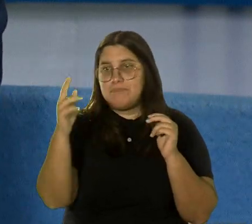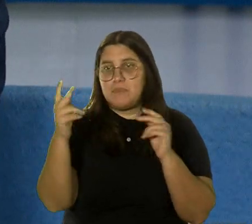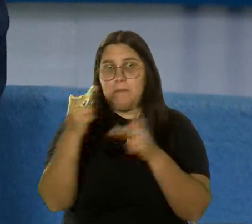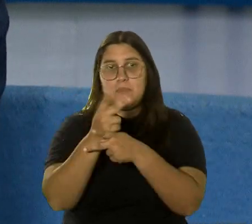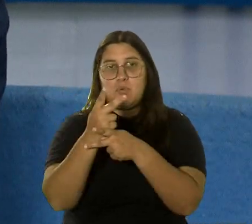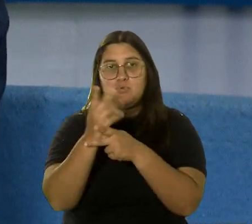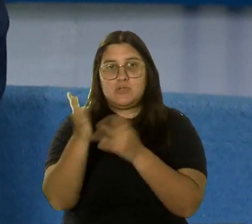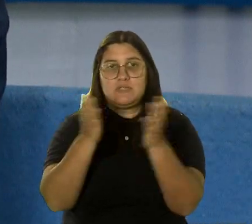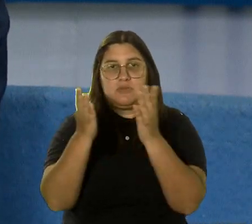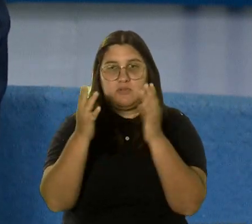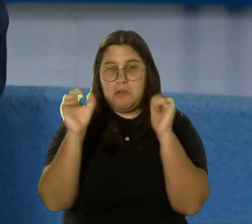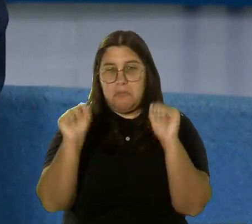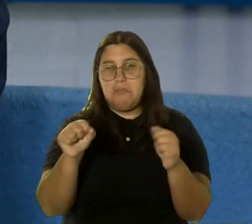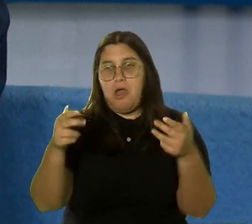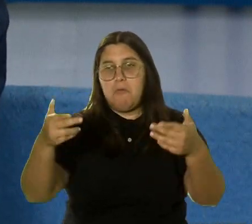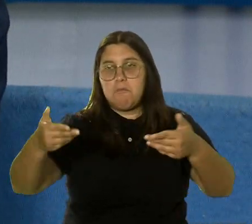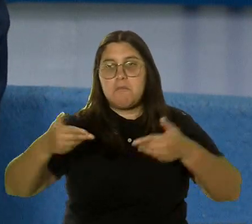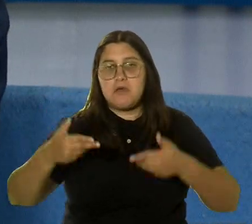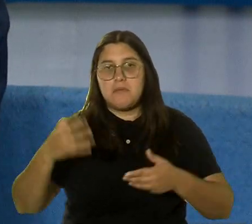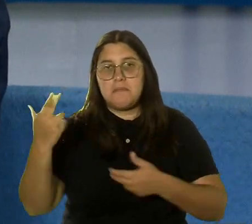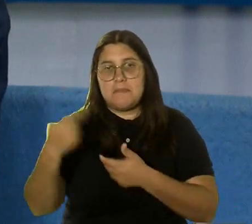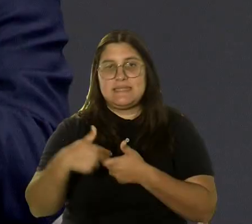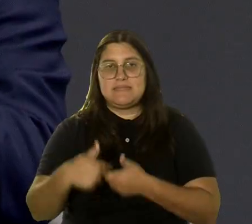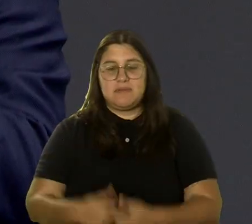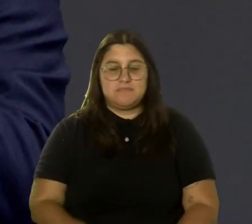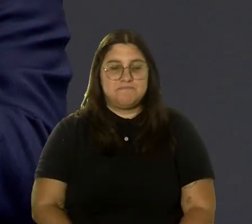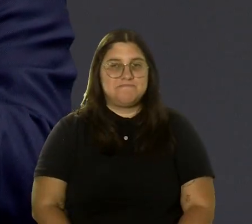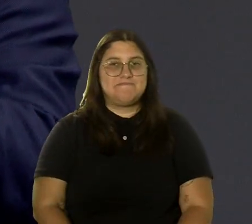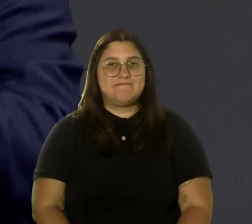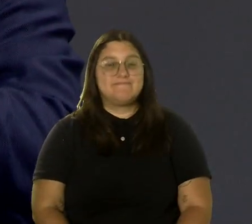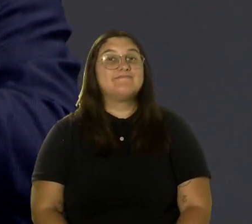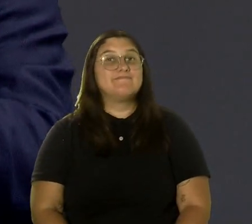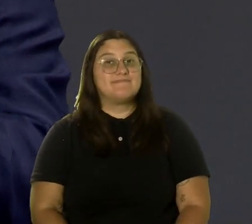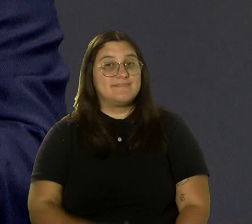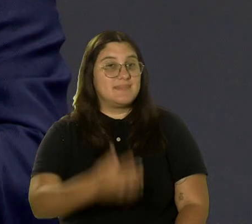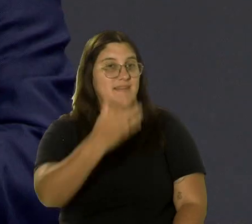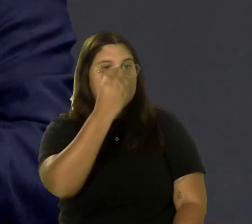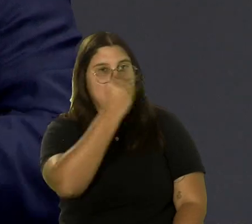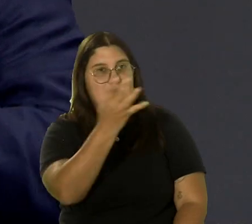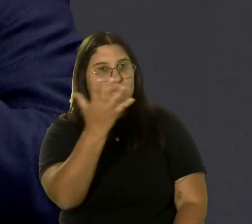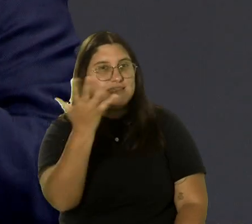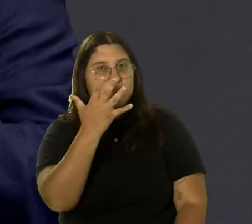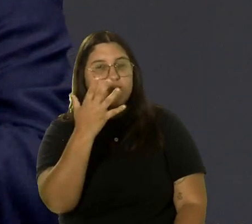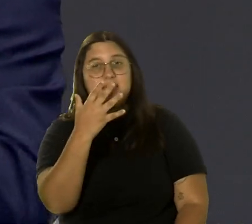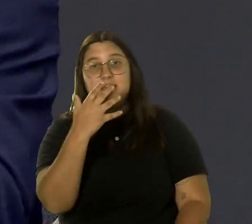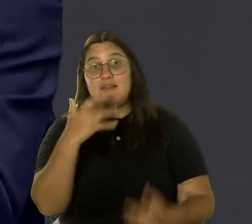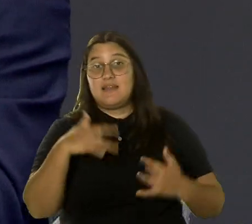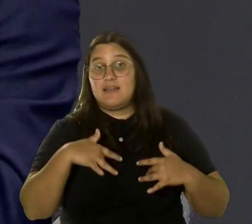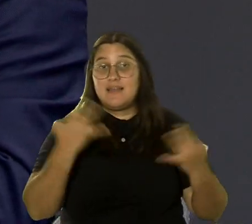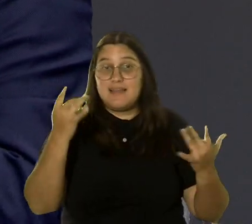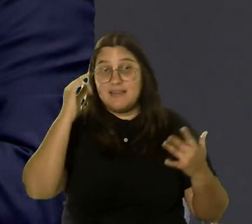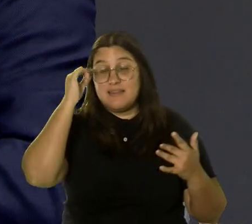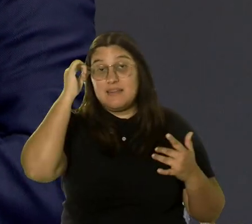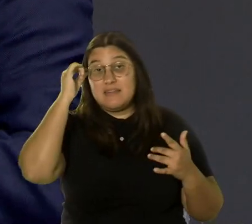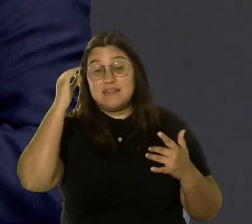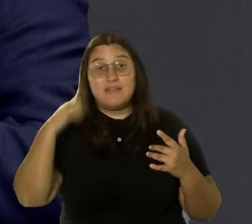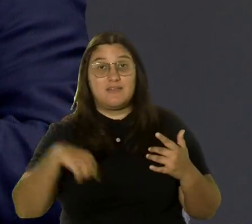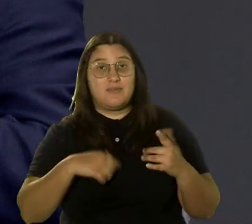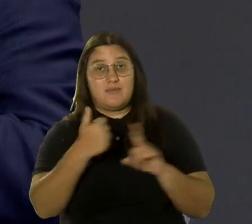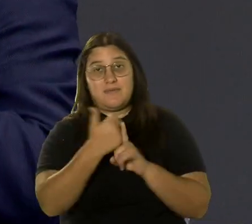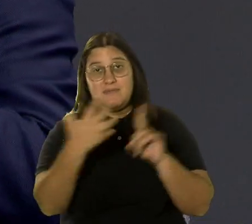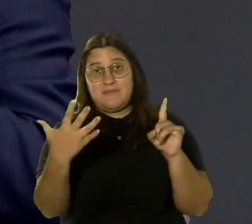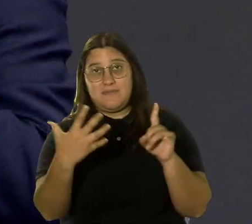también tiene la apertura de participar. Para que sepan de qué trata el evento, la información adicional a que estamos aquí discutiendo,